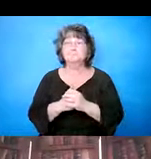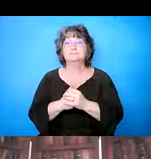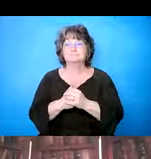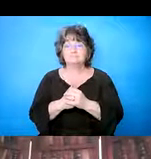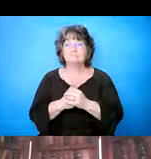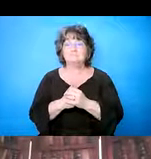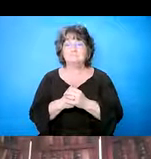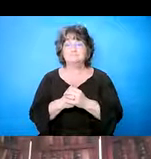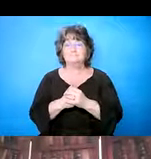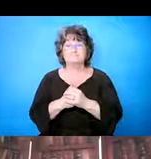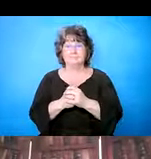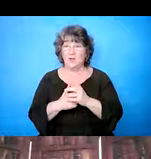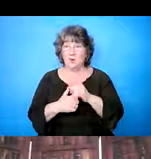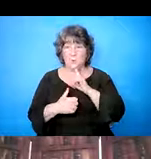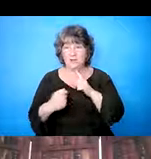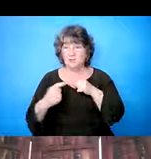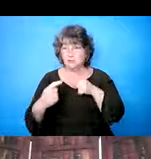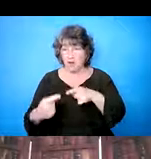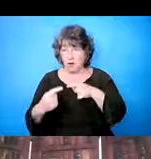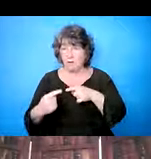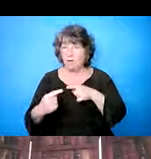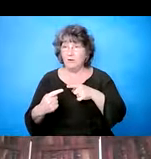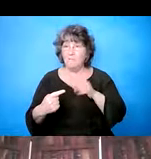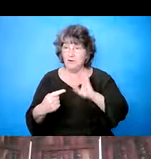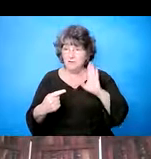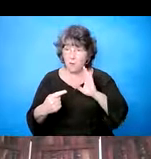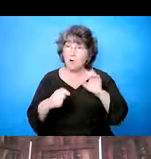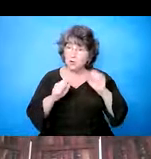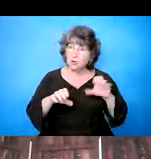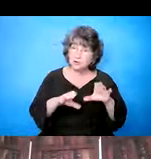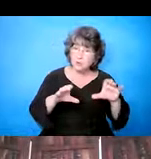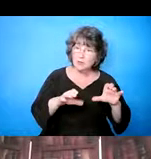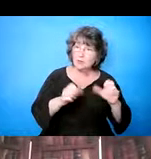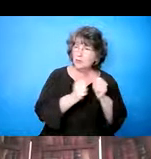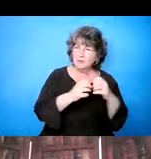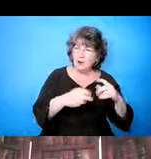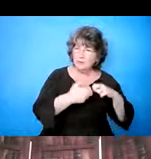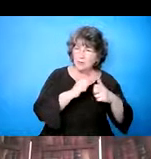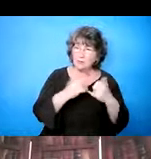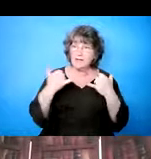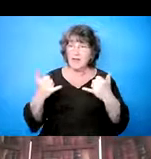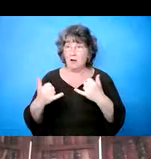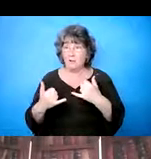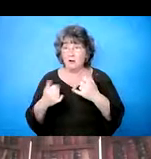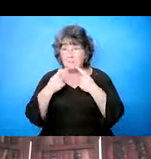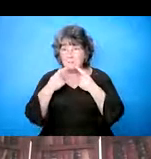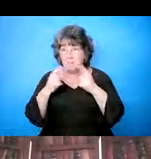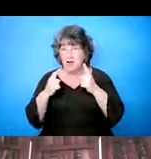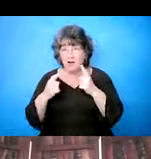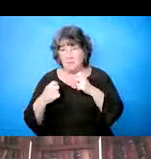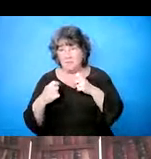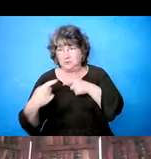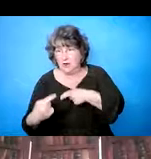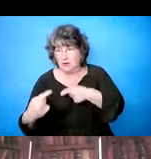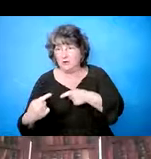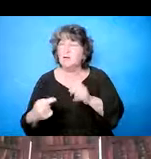en la pérdida de la habilidad de cosas que hacían antes sin problema, como ir a la escuela. Ahora tengo